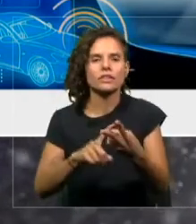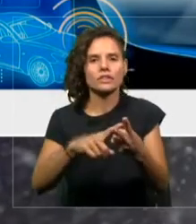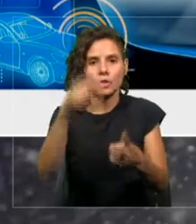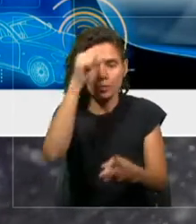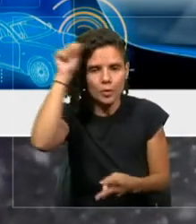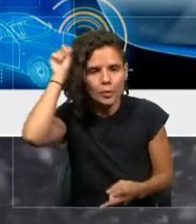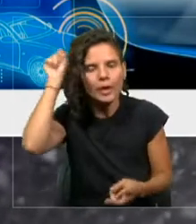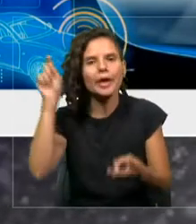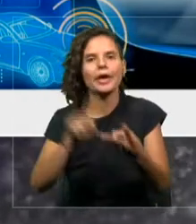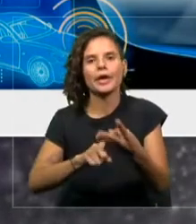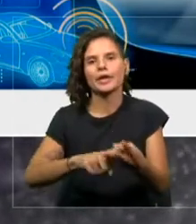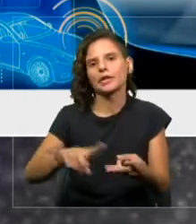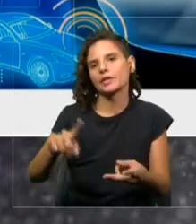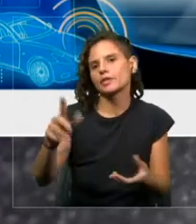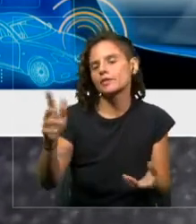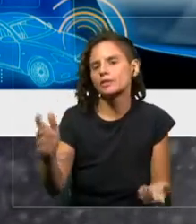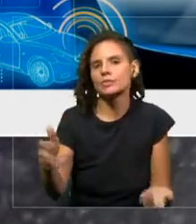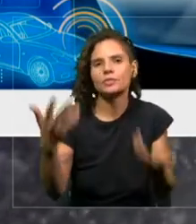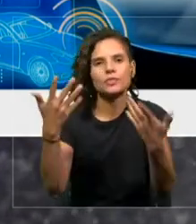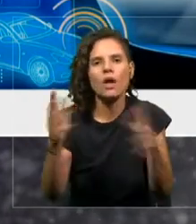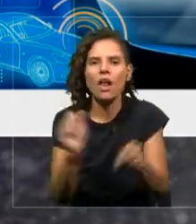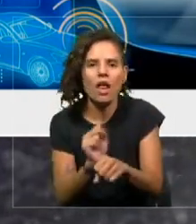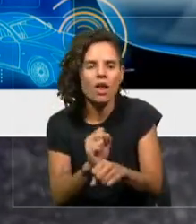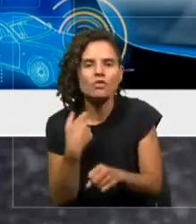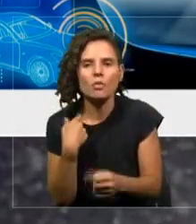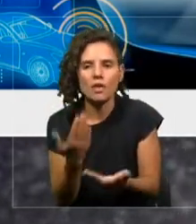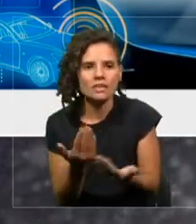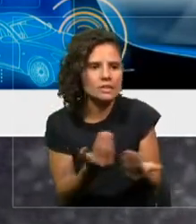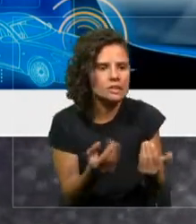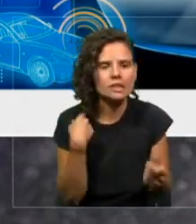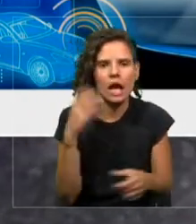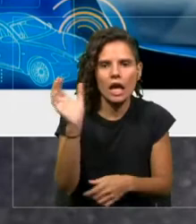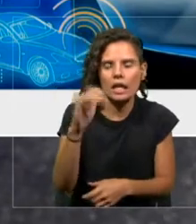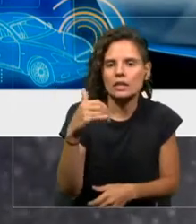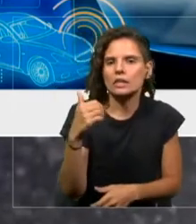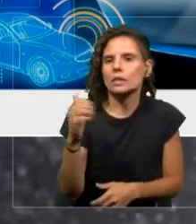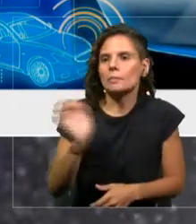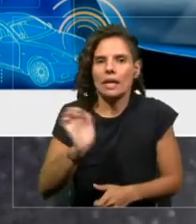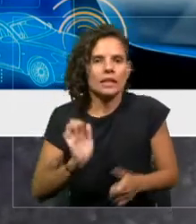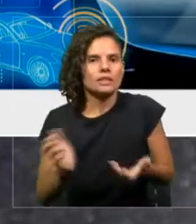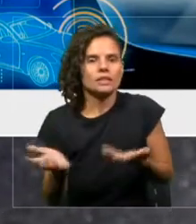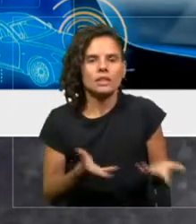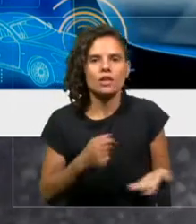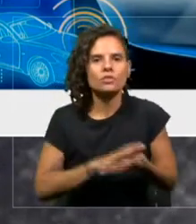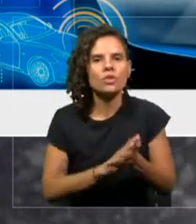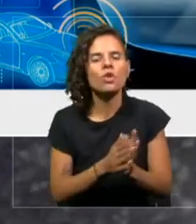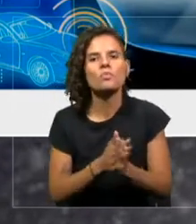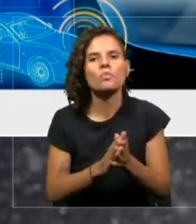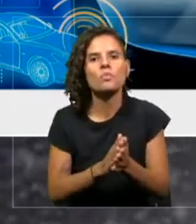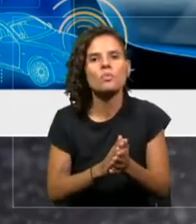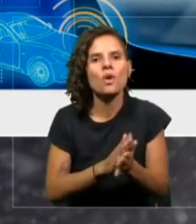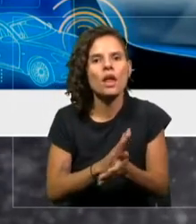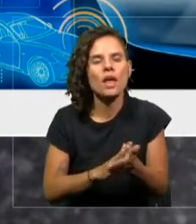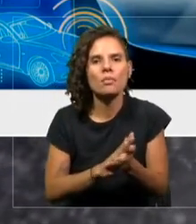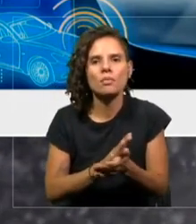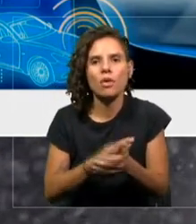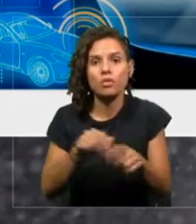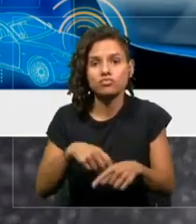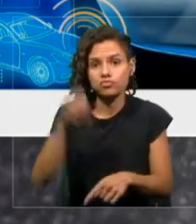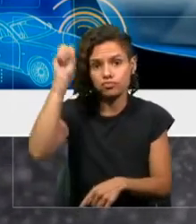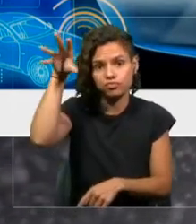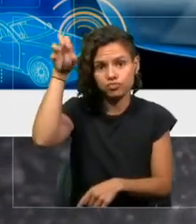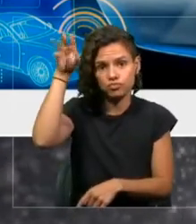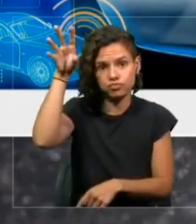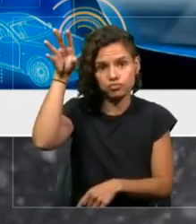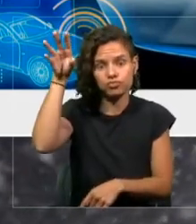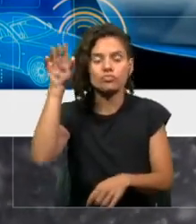para cubrir algún requerimiento, alguna necesidad o alguna emergencia, los semáforos hoy ven 360 grados. Puedo darle